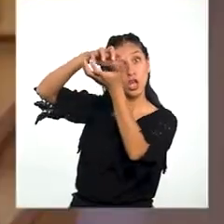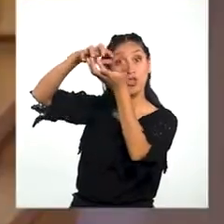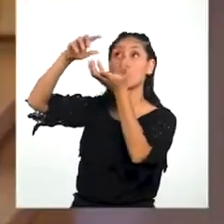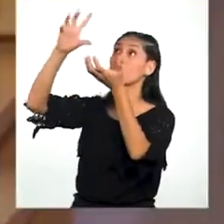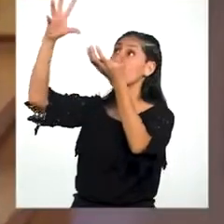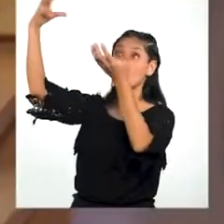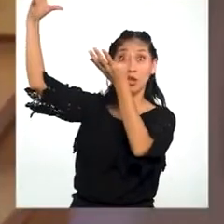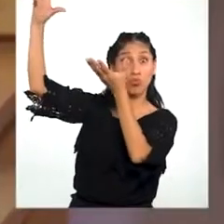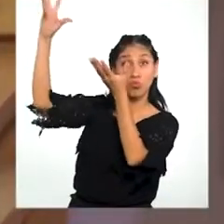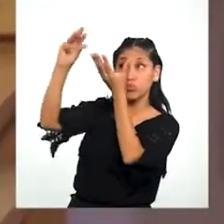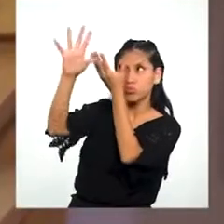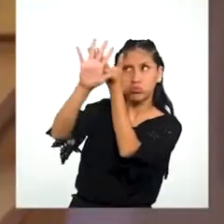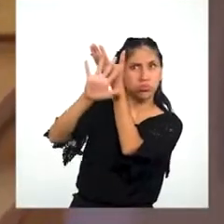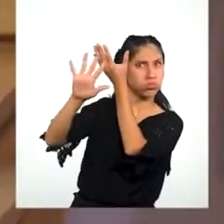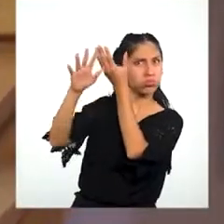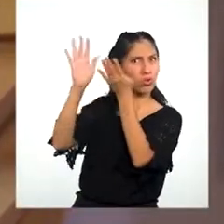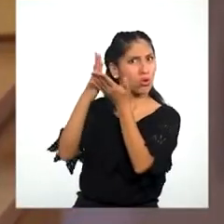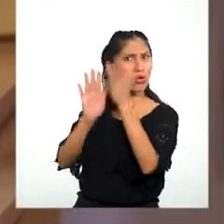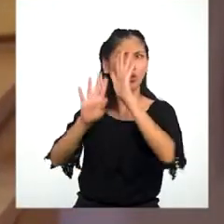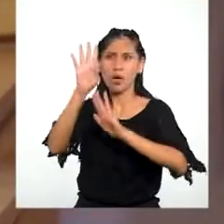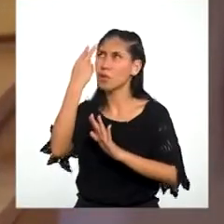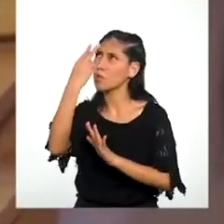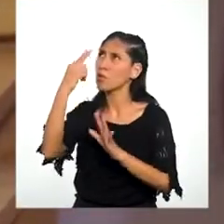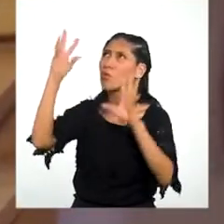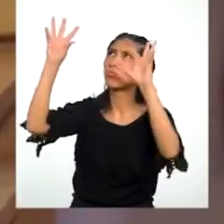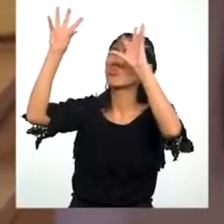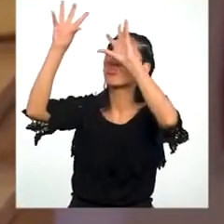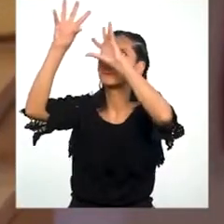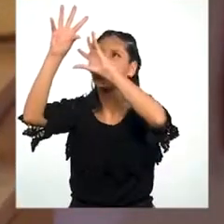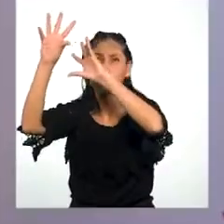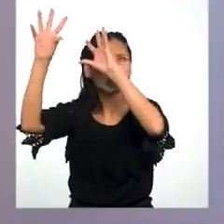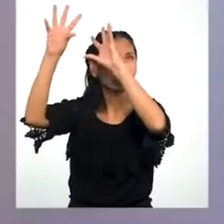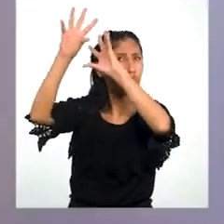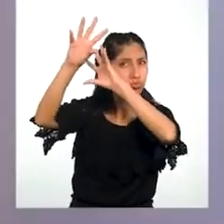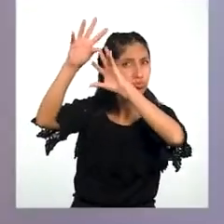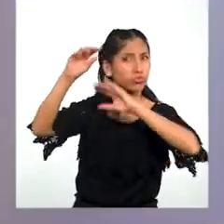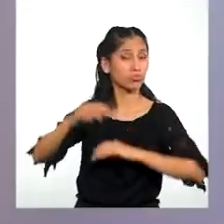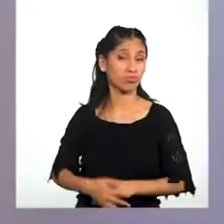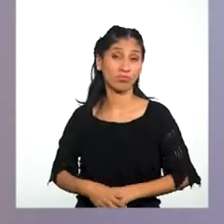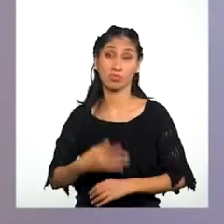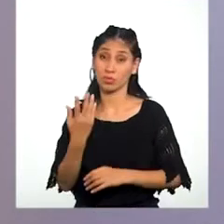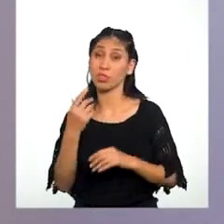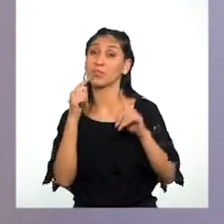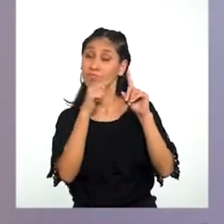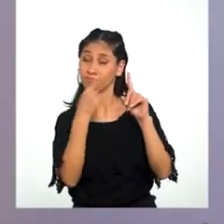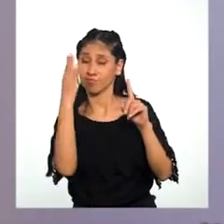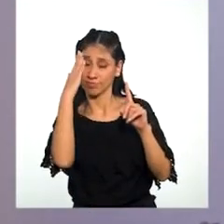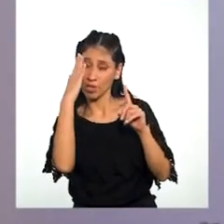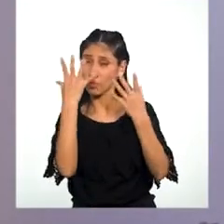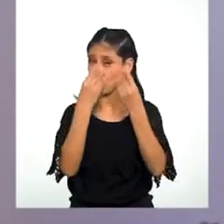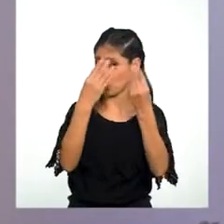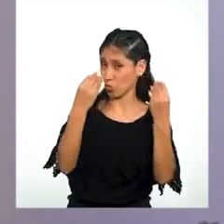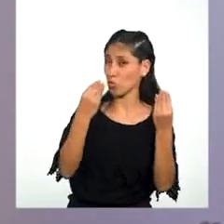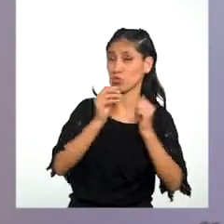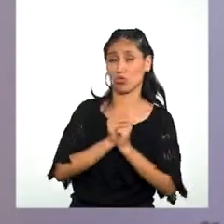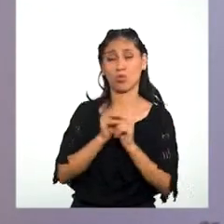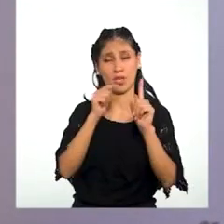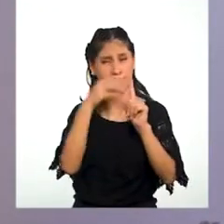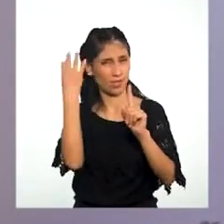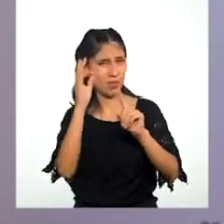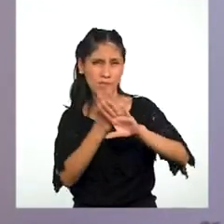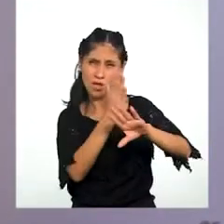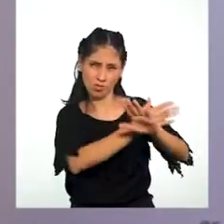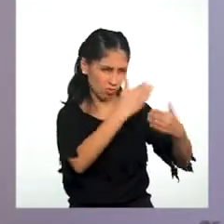Por eso a veces Está nublado Es que Martina sabe muchas cosas Siempre se informa muy bien